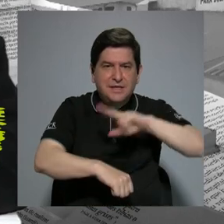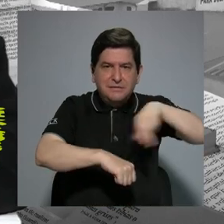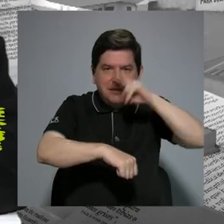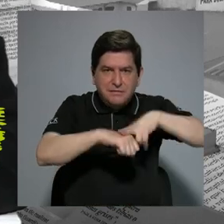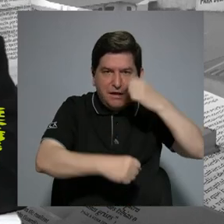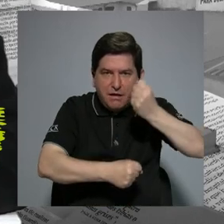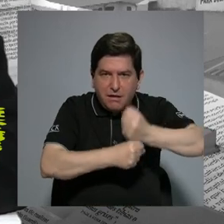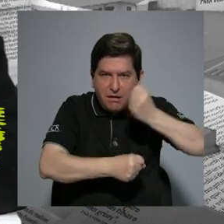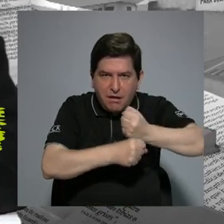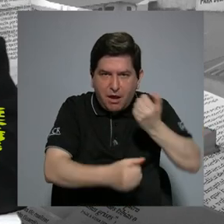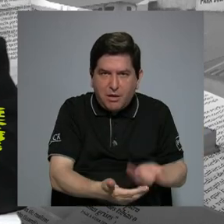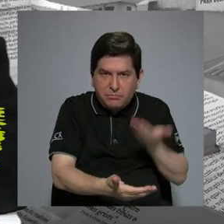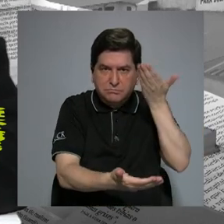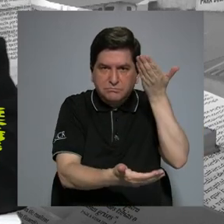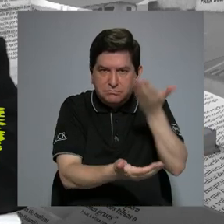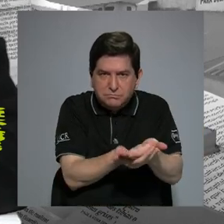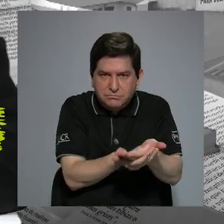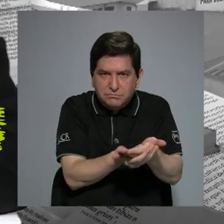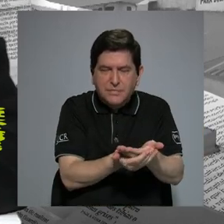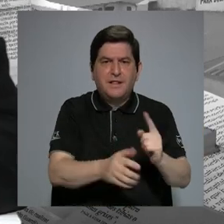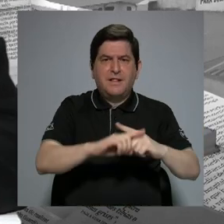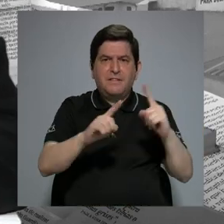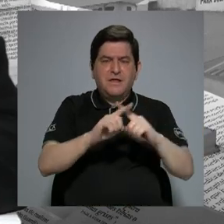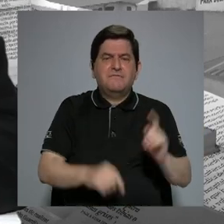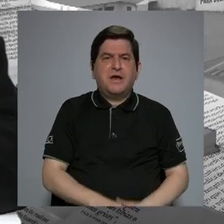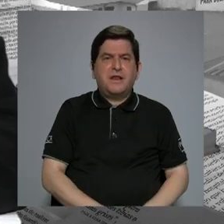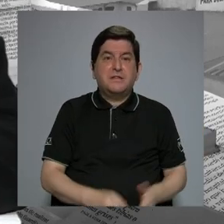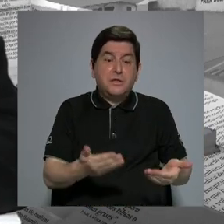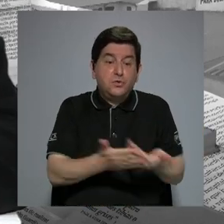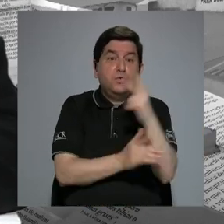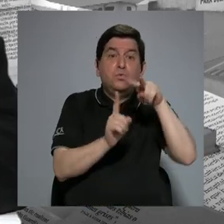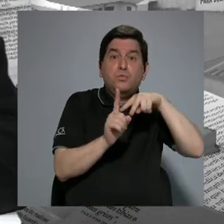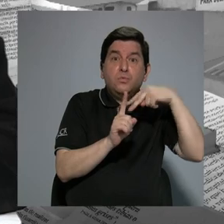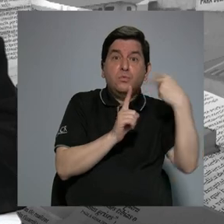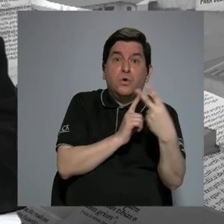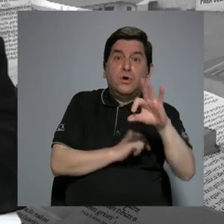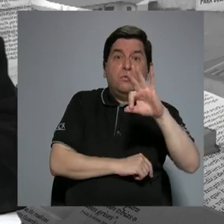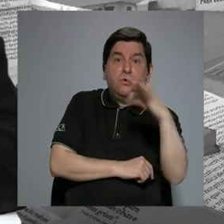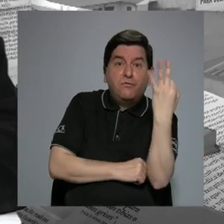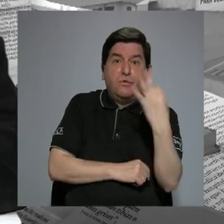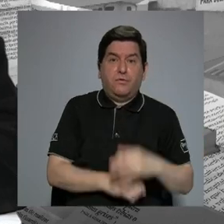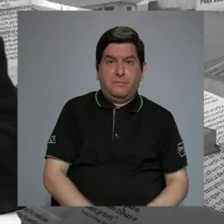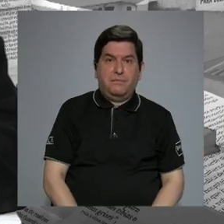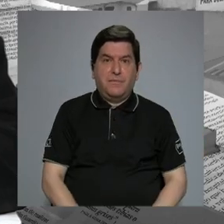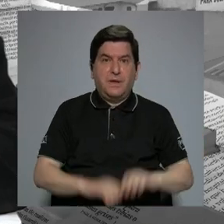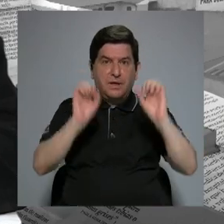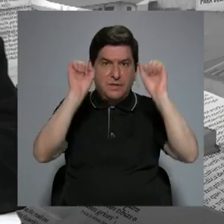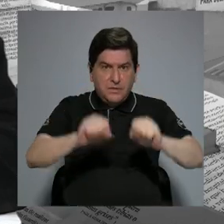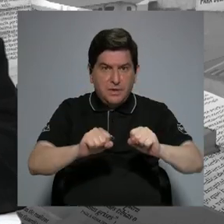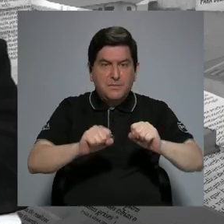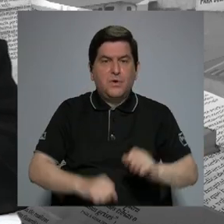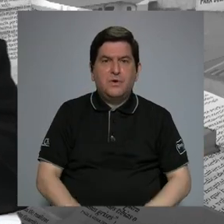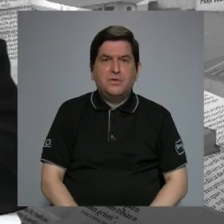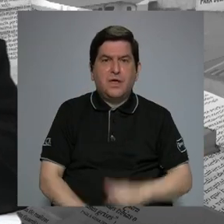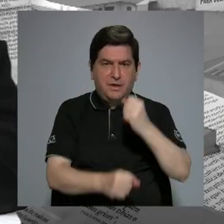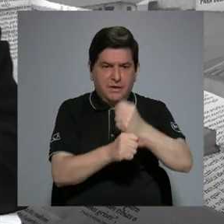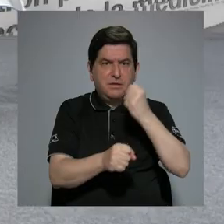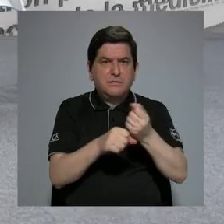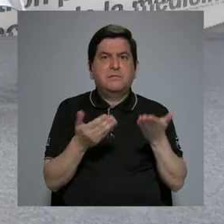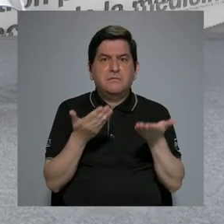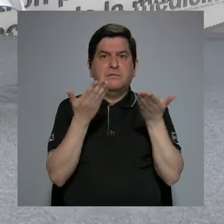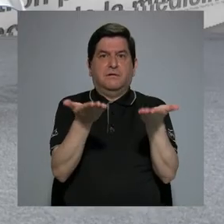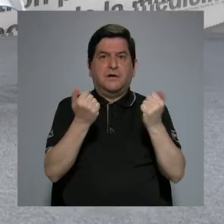plantea una serie de nuevos paradigmas en la forma de generar, precisamente, trabajo.